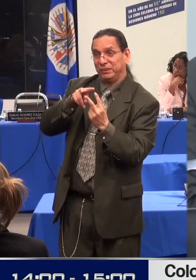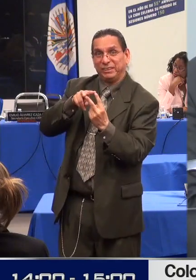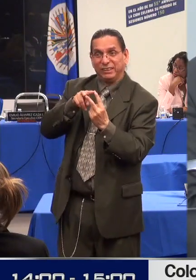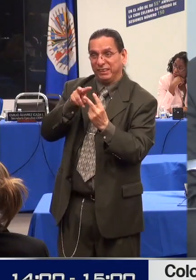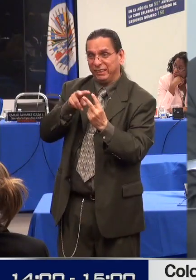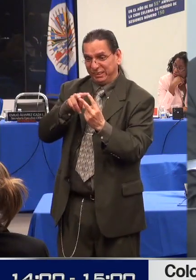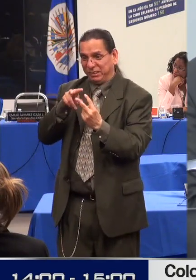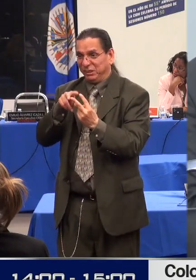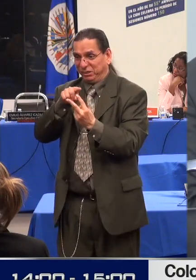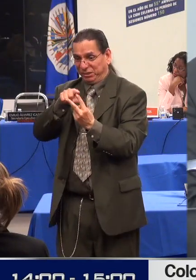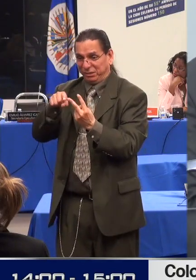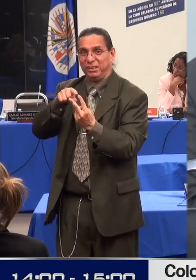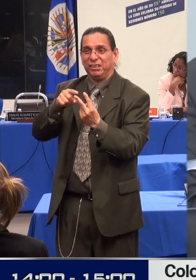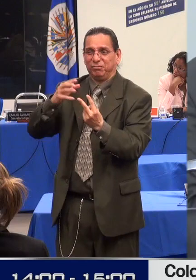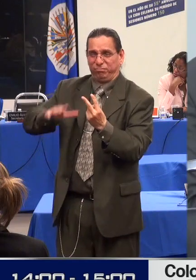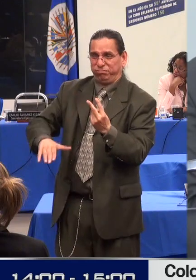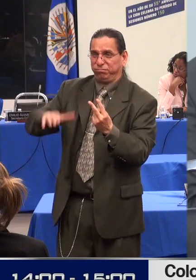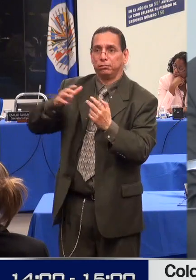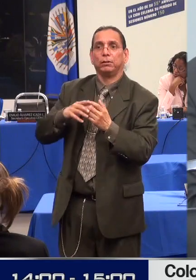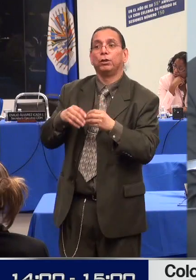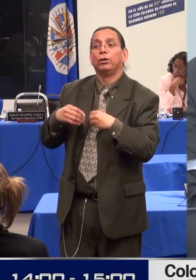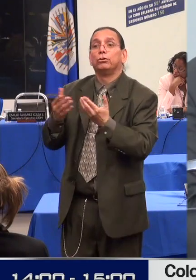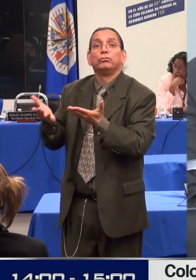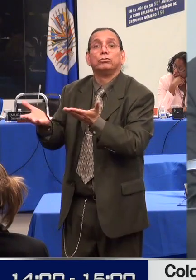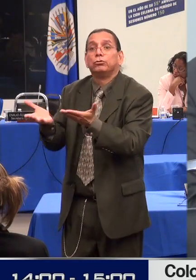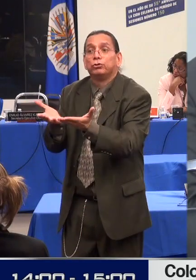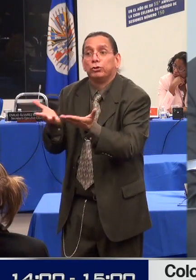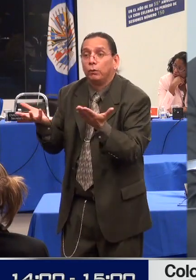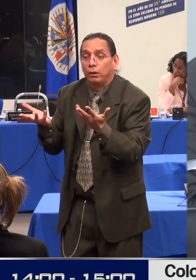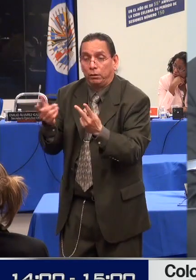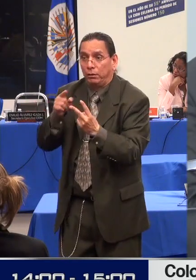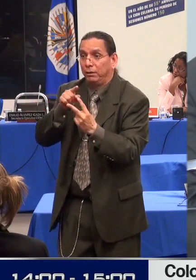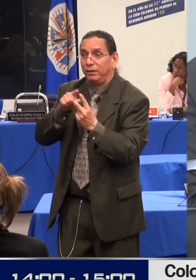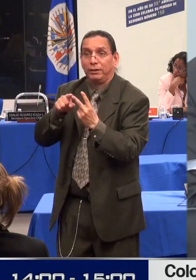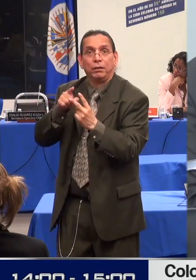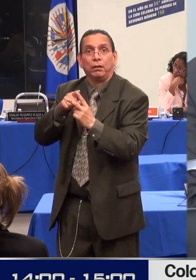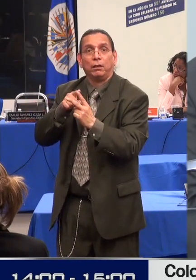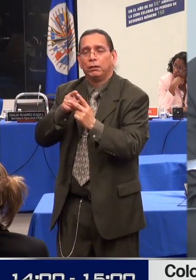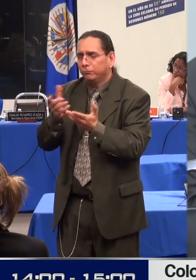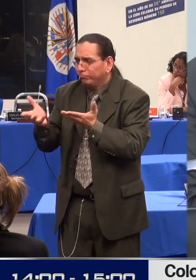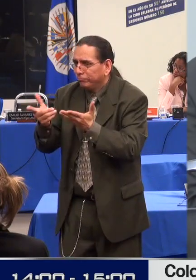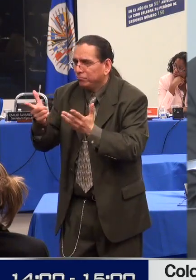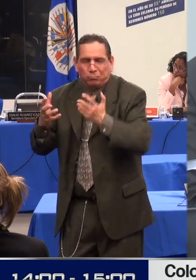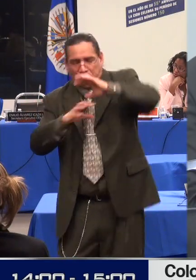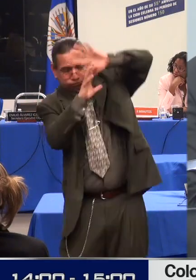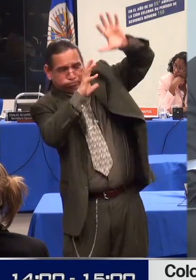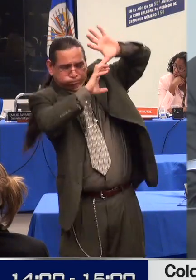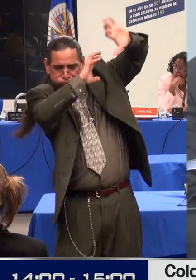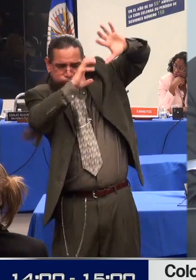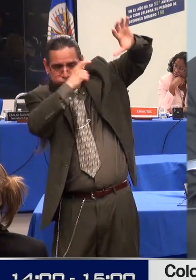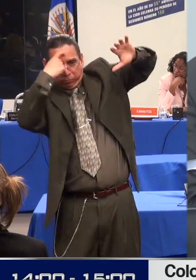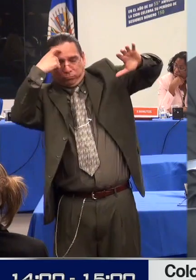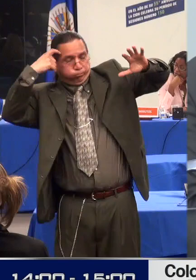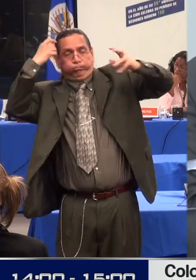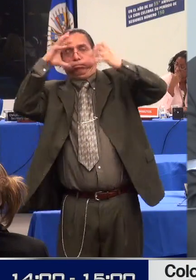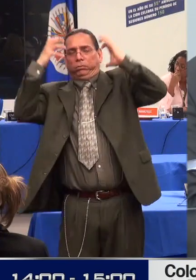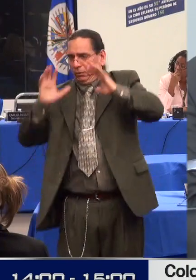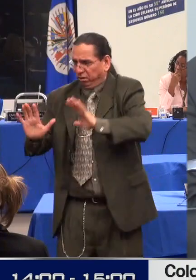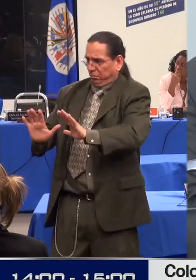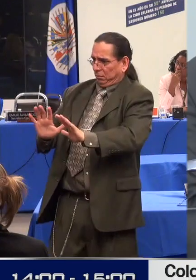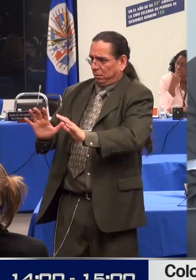a los 18 años se les entrega el dinero correspondiente a la reparación y han identificado casos de personas con discapacidad